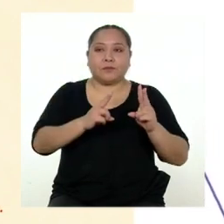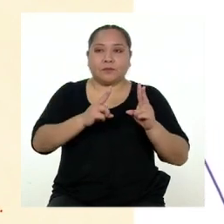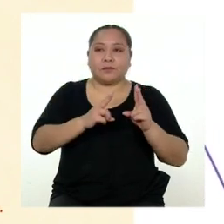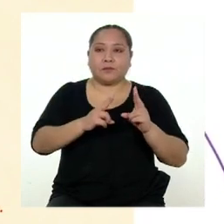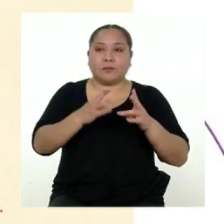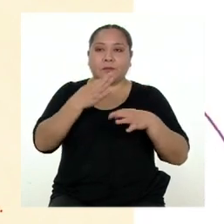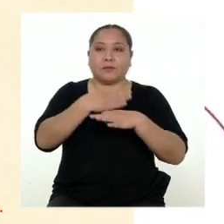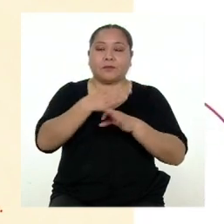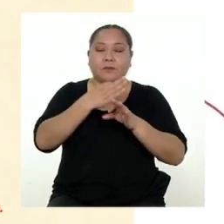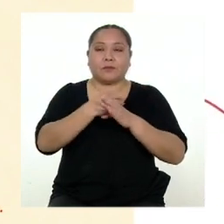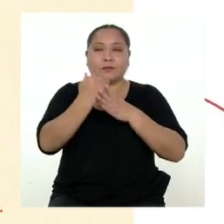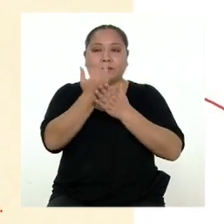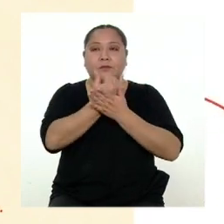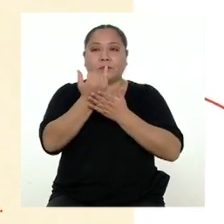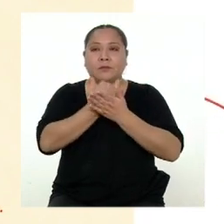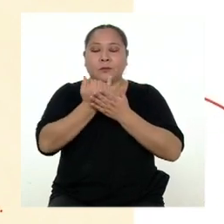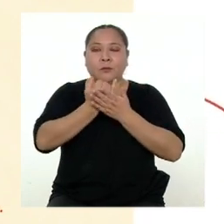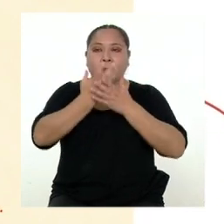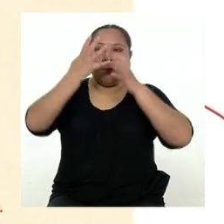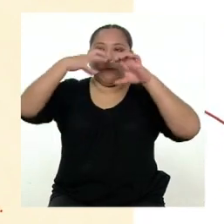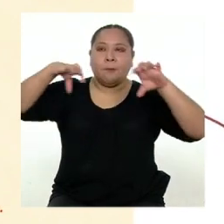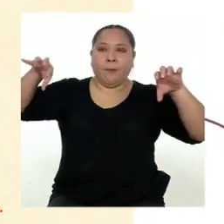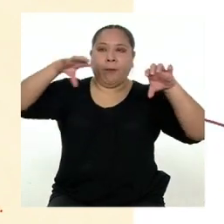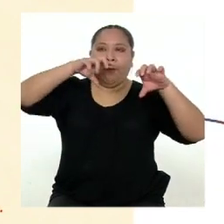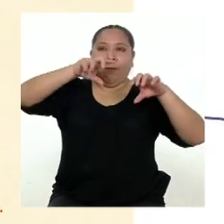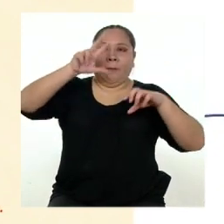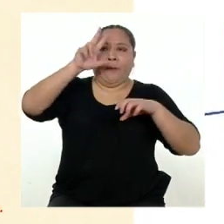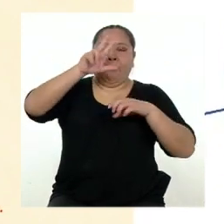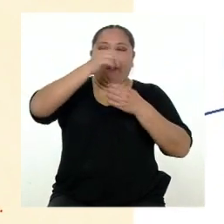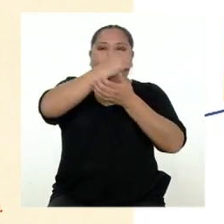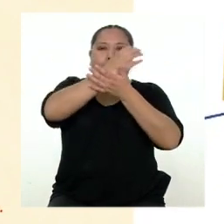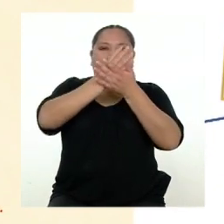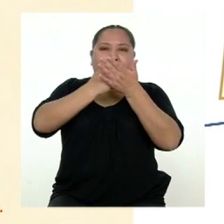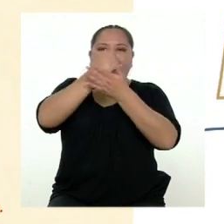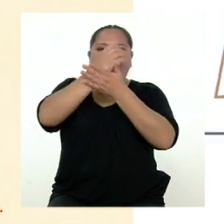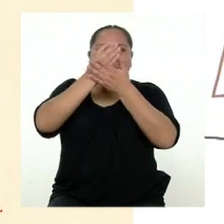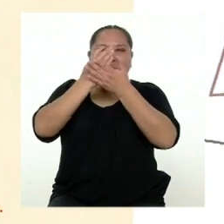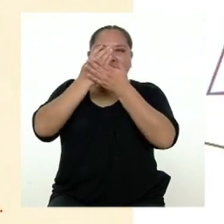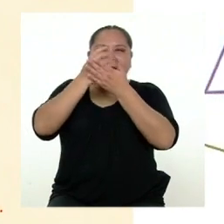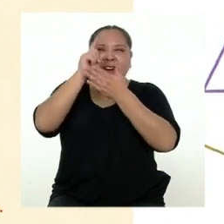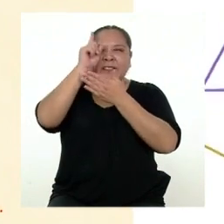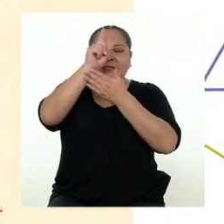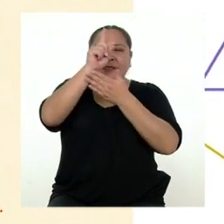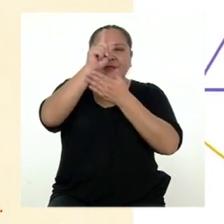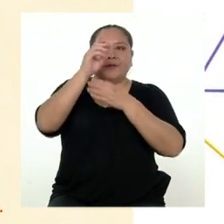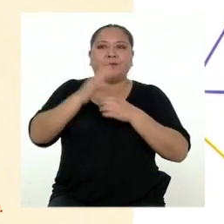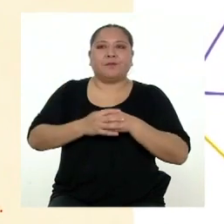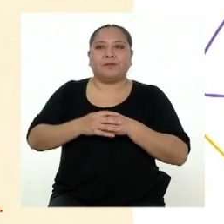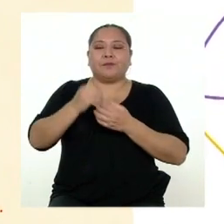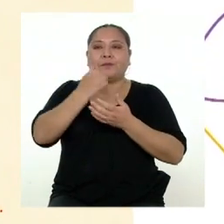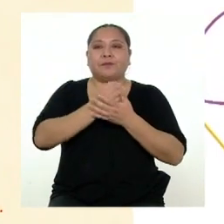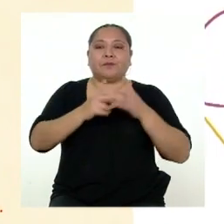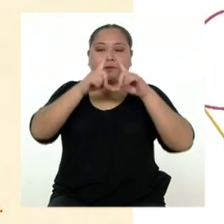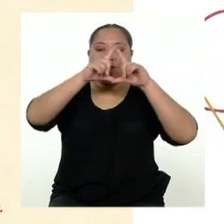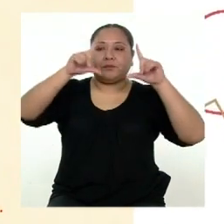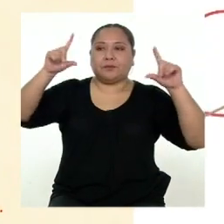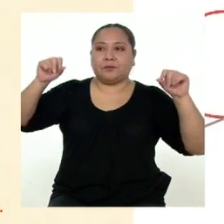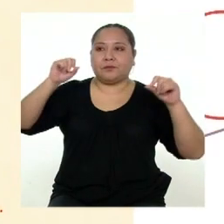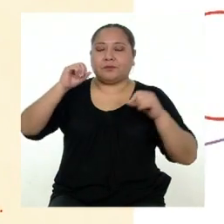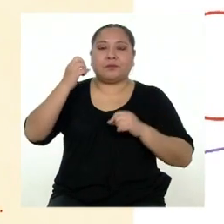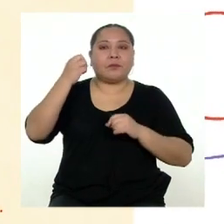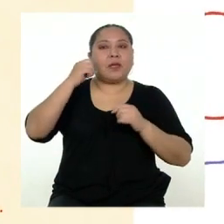la forma en la que está diseñado, veo que lo han organizado en tres bloques. Uno, es un párrafo que se presenta como una